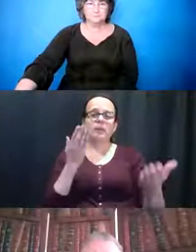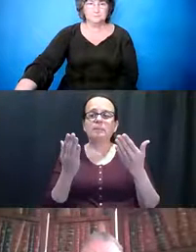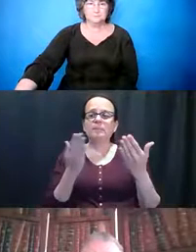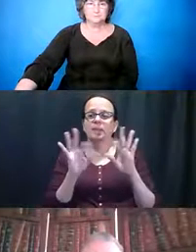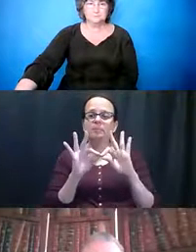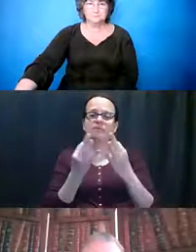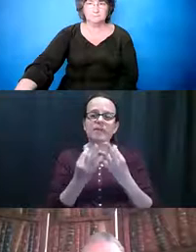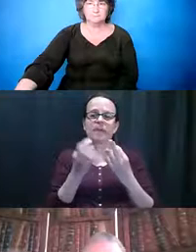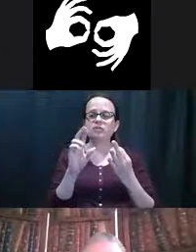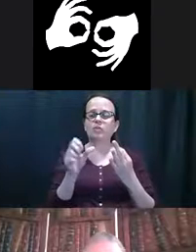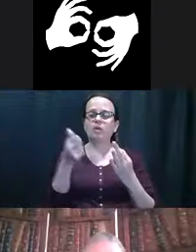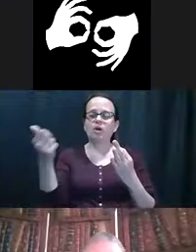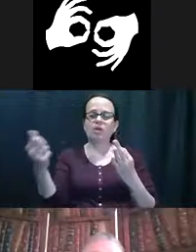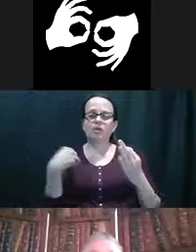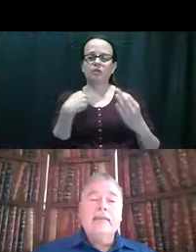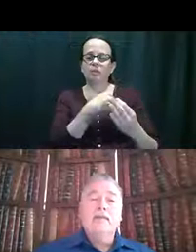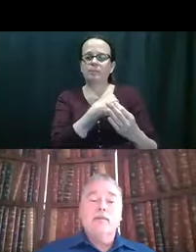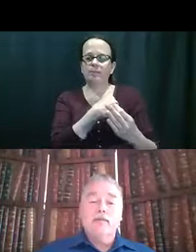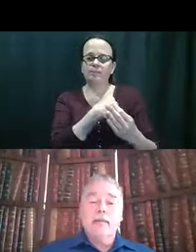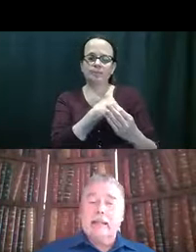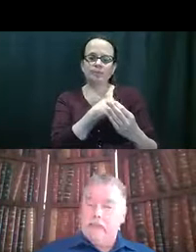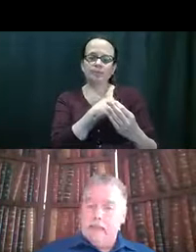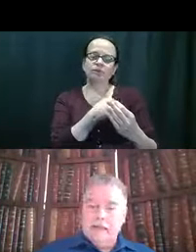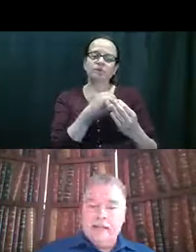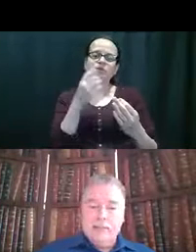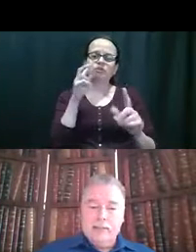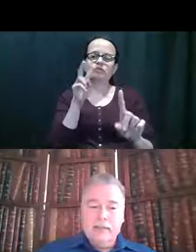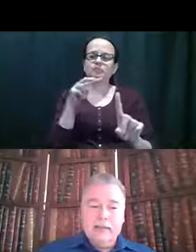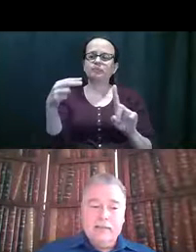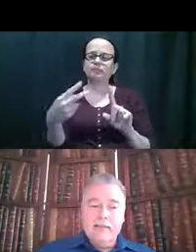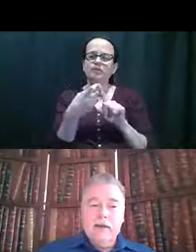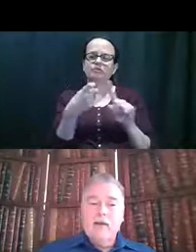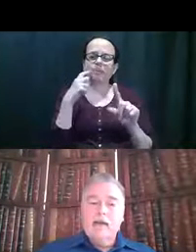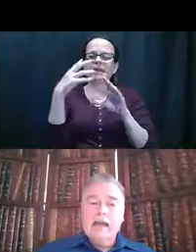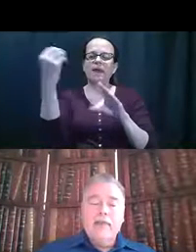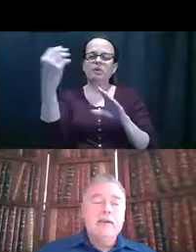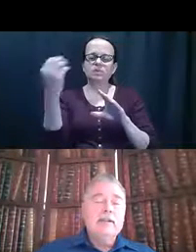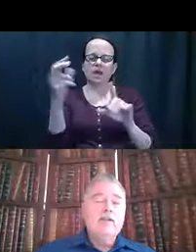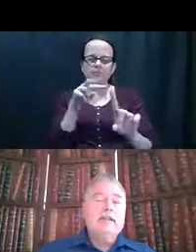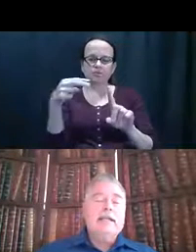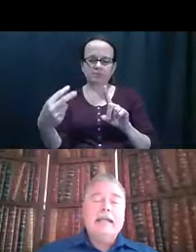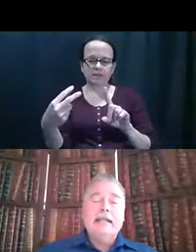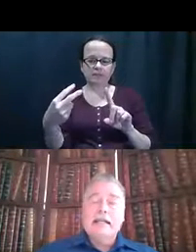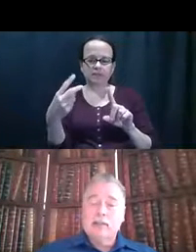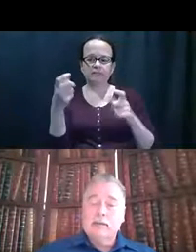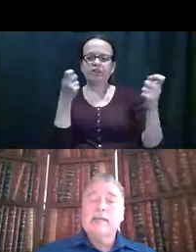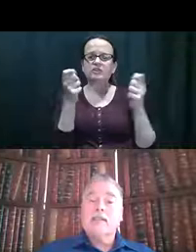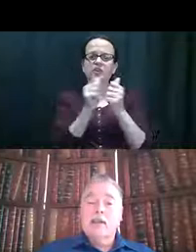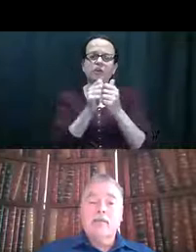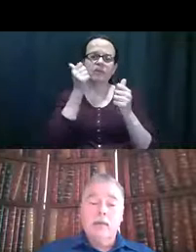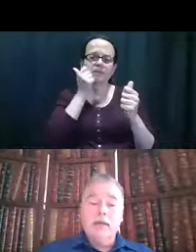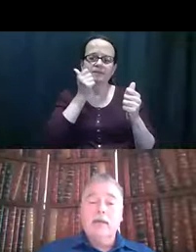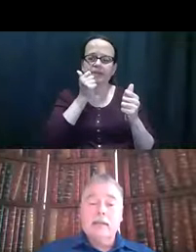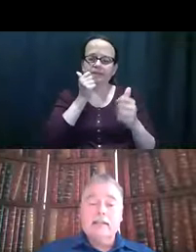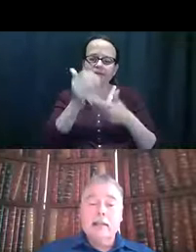su cliente, puede ser su familia u otro proveedor de cuido. Usted lo tiene, lo está mirando de una perspectiva diferente, de una perspectiva,